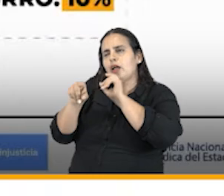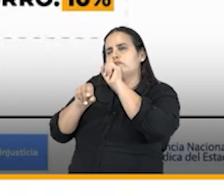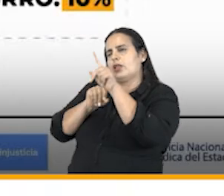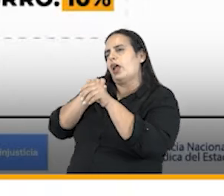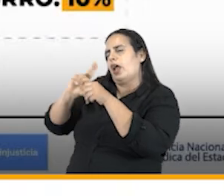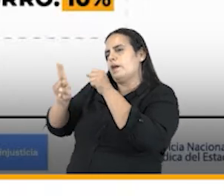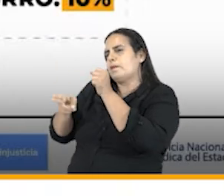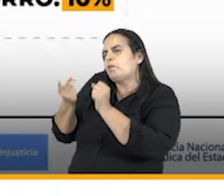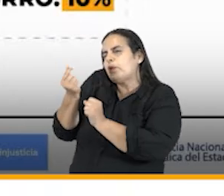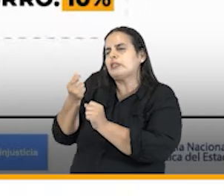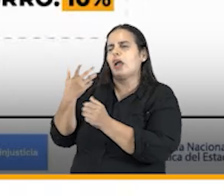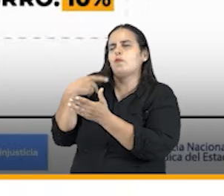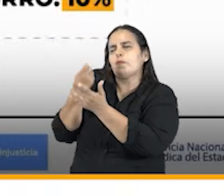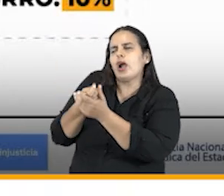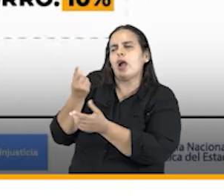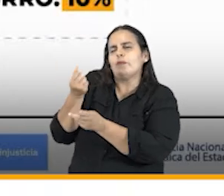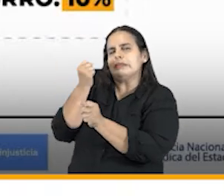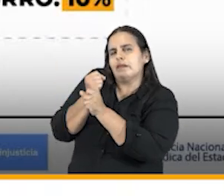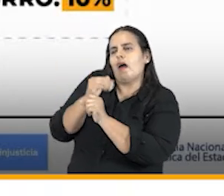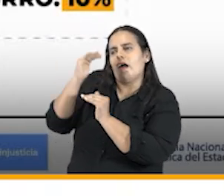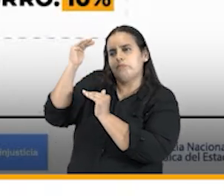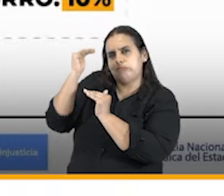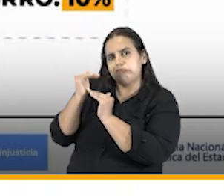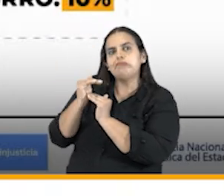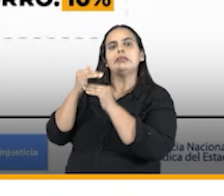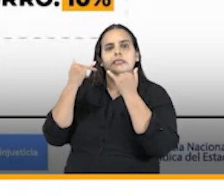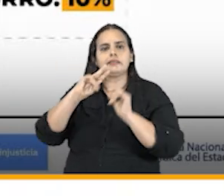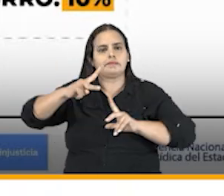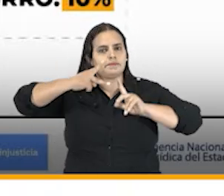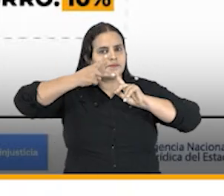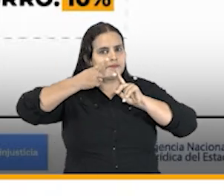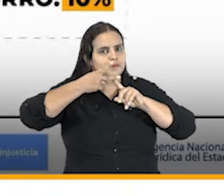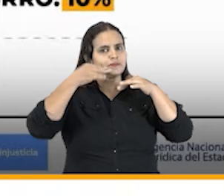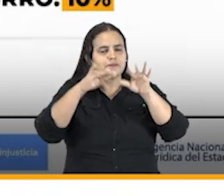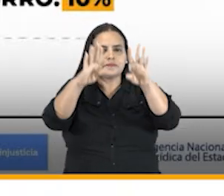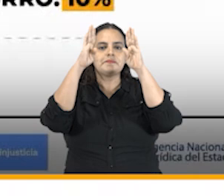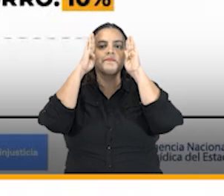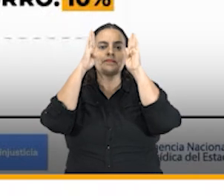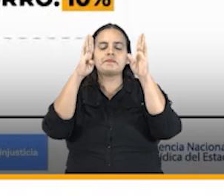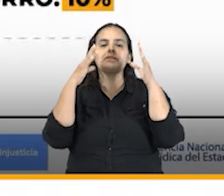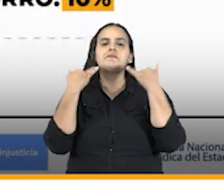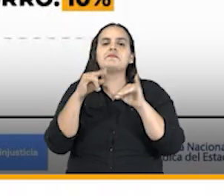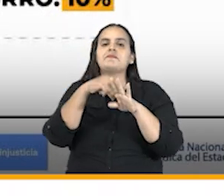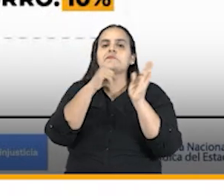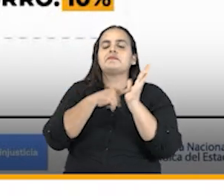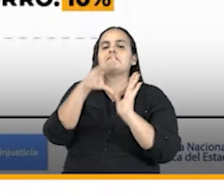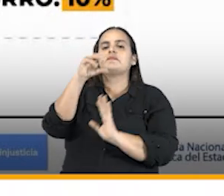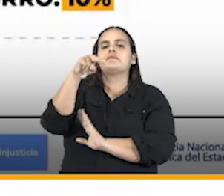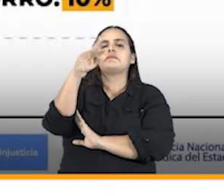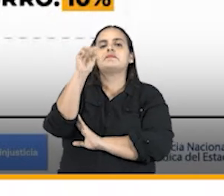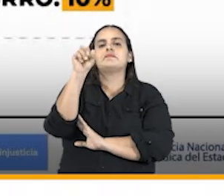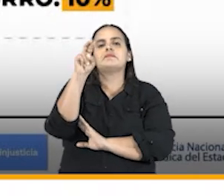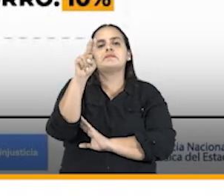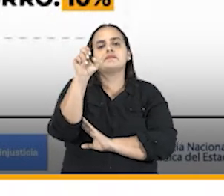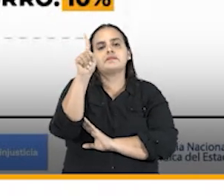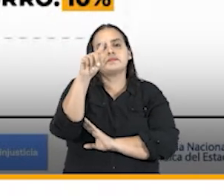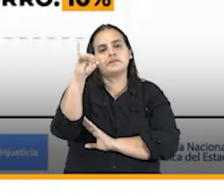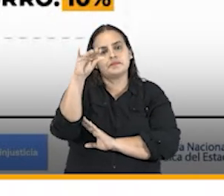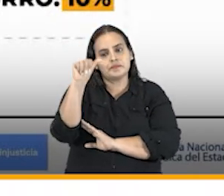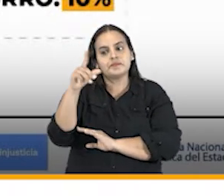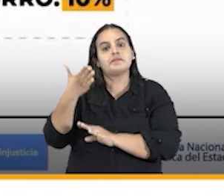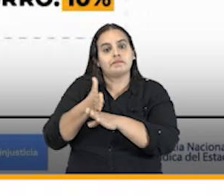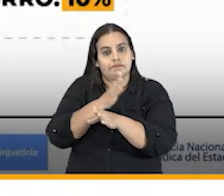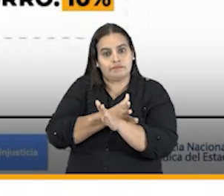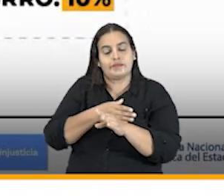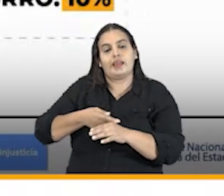abogados externos y lo segundo que quiero destacar en materia de la atención de las controversias de inversiones como ya lo dijo el